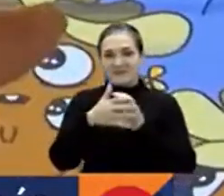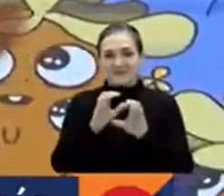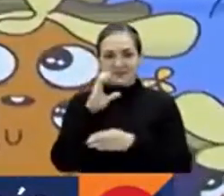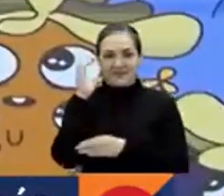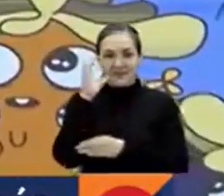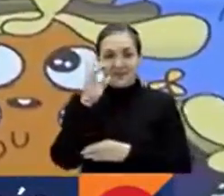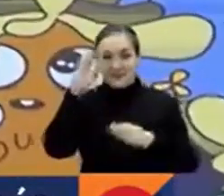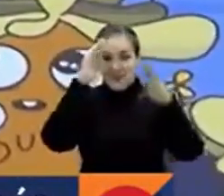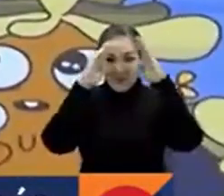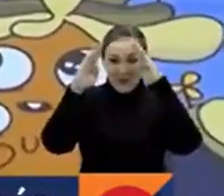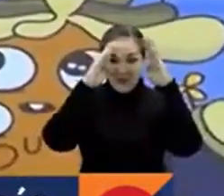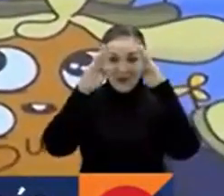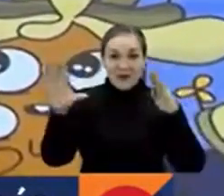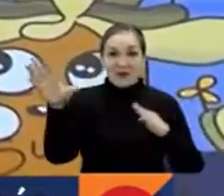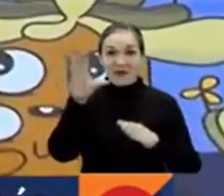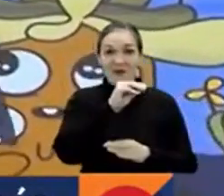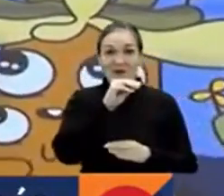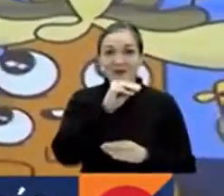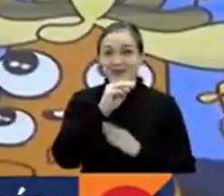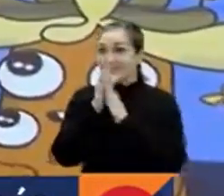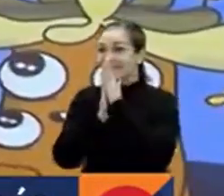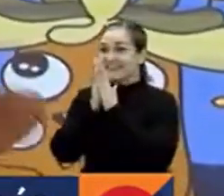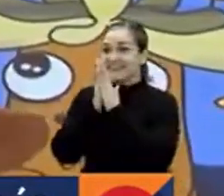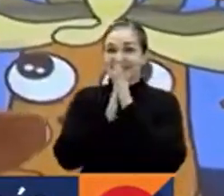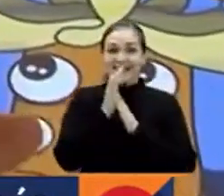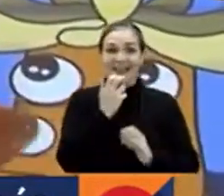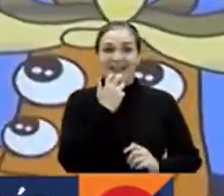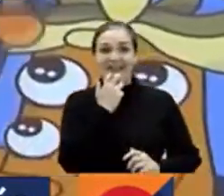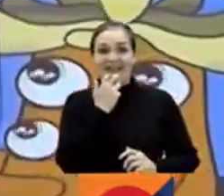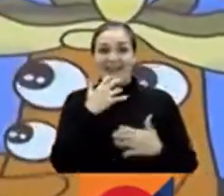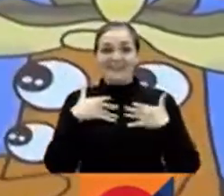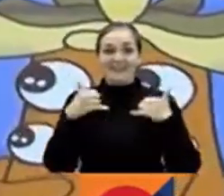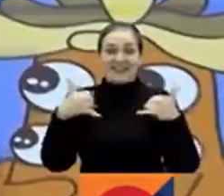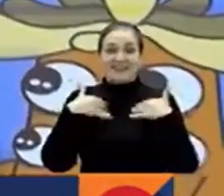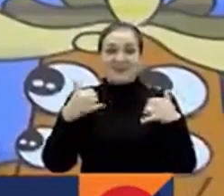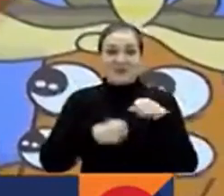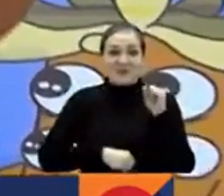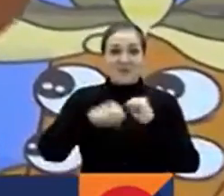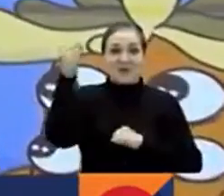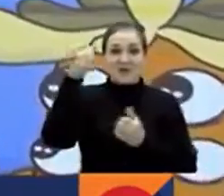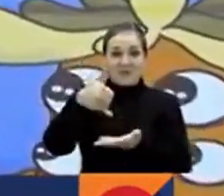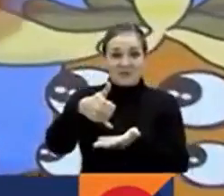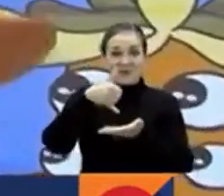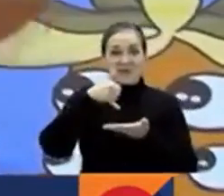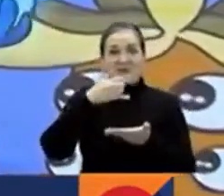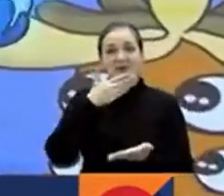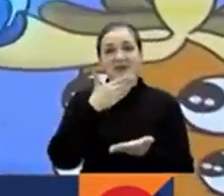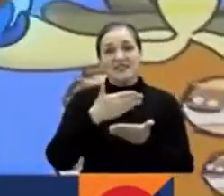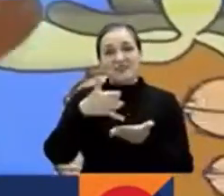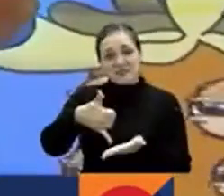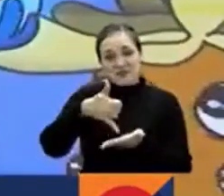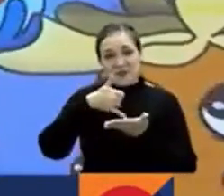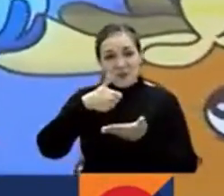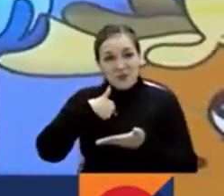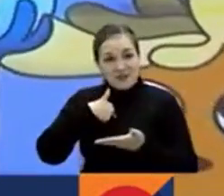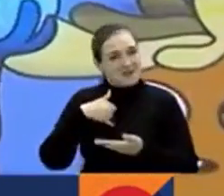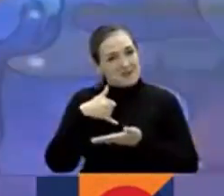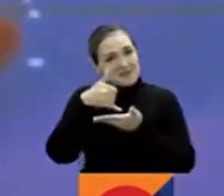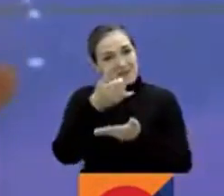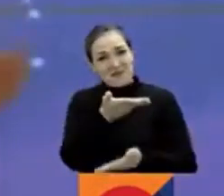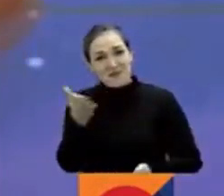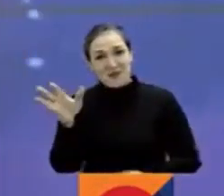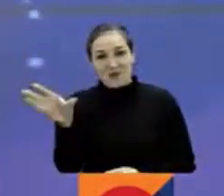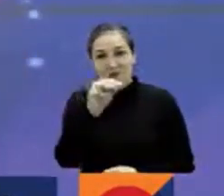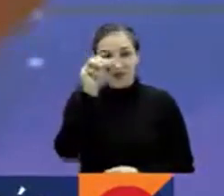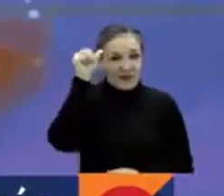Hola, gente India Catalina. Estoy muy feliz de ganar este premio. Este premio es para todos ustedes, para que